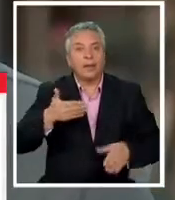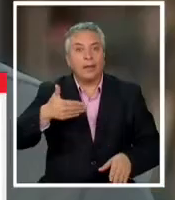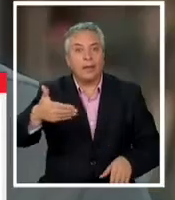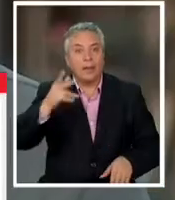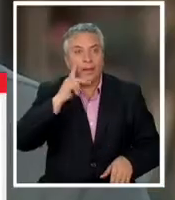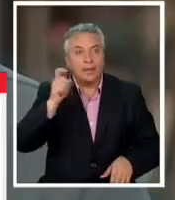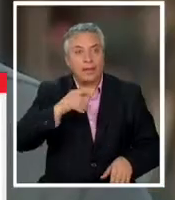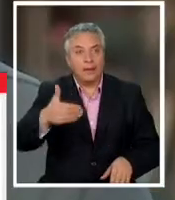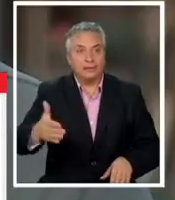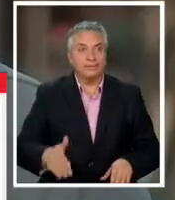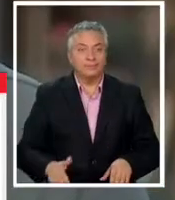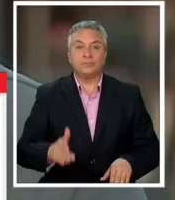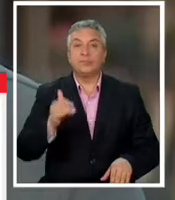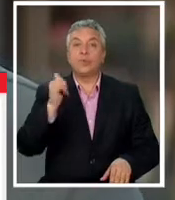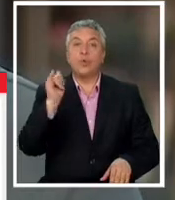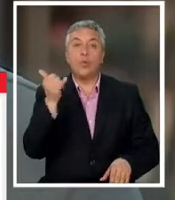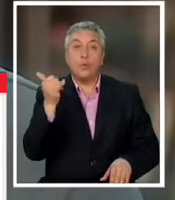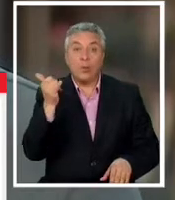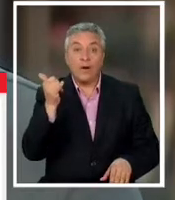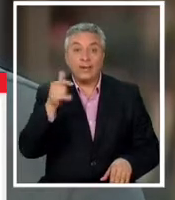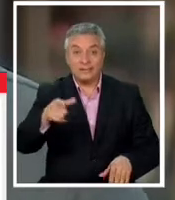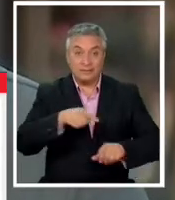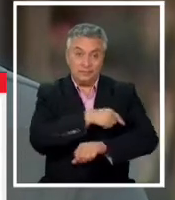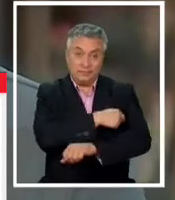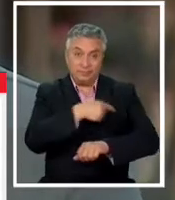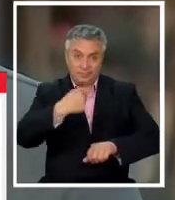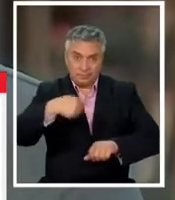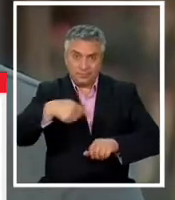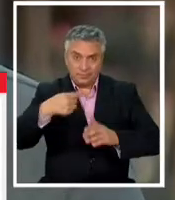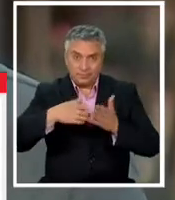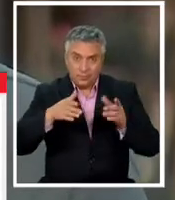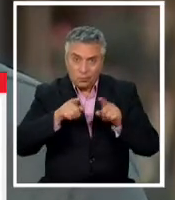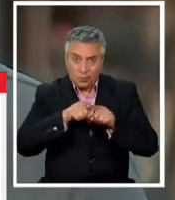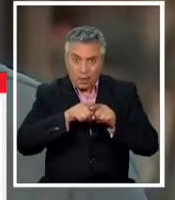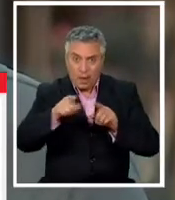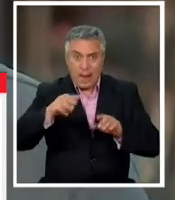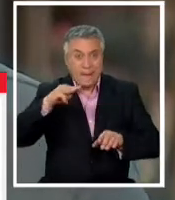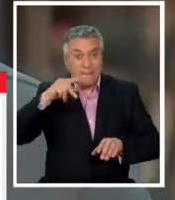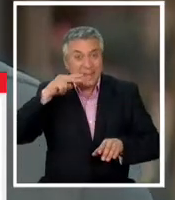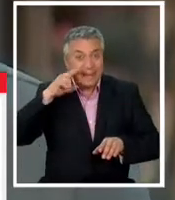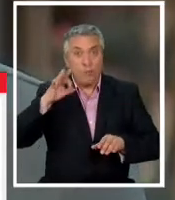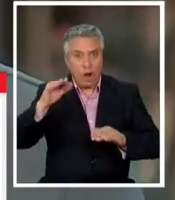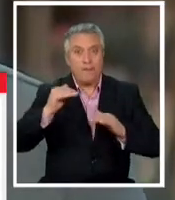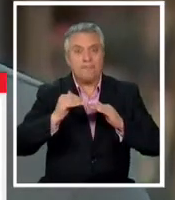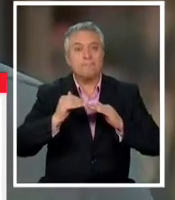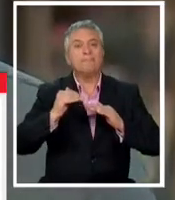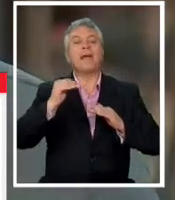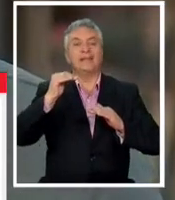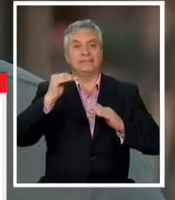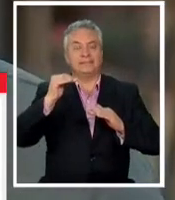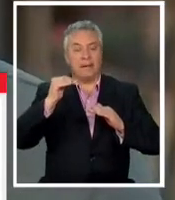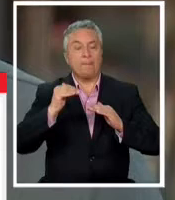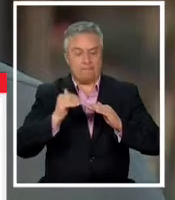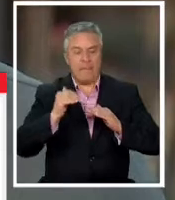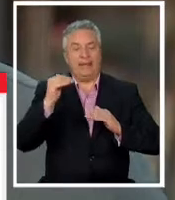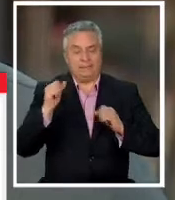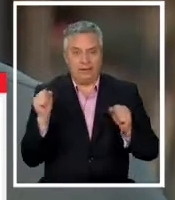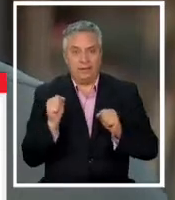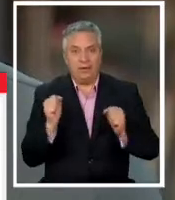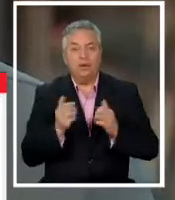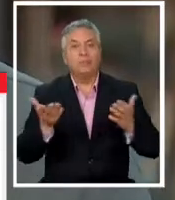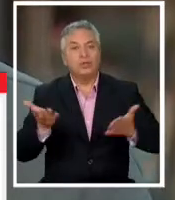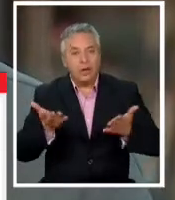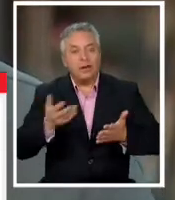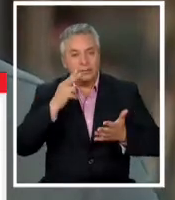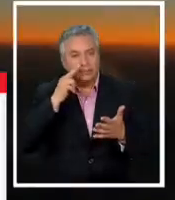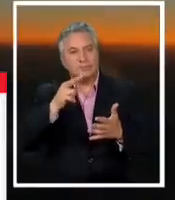A partir del jueves las temperaturas mínimas debiesen subir y suben no porque sí, sino que hay un motivo y una razón